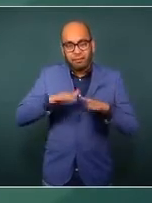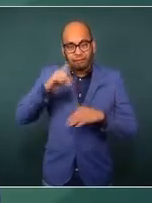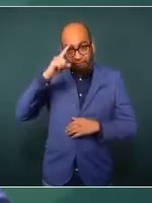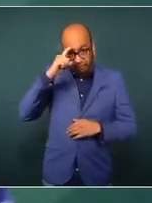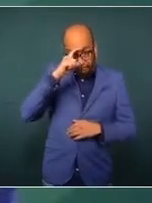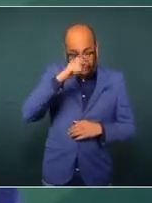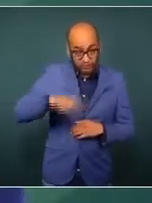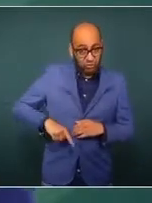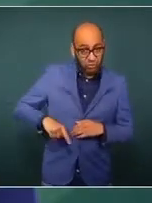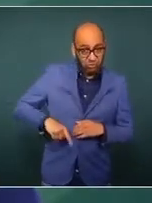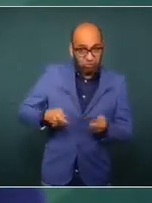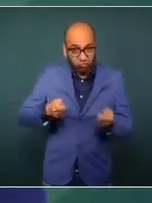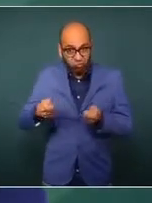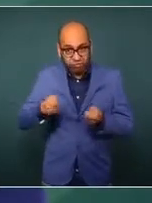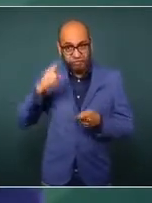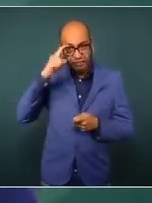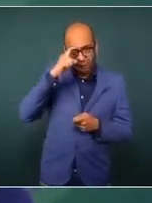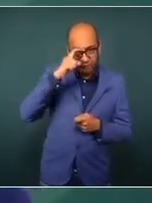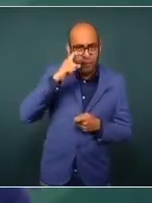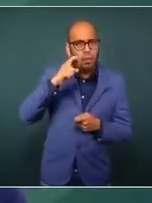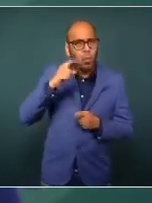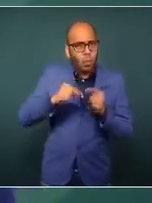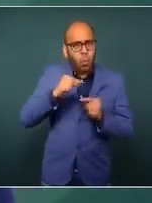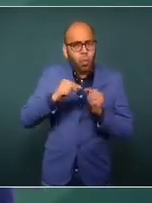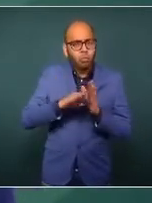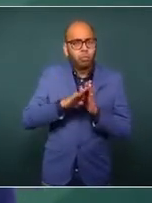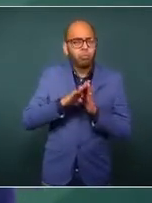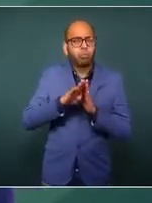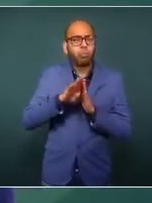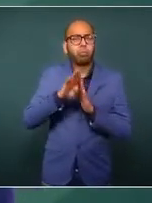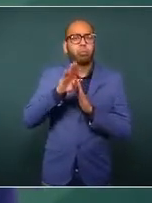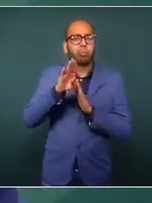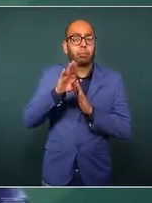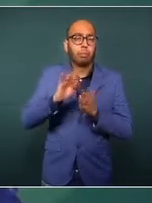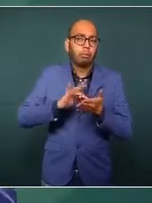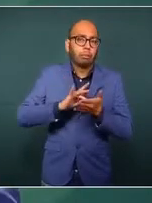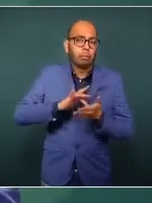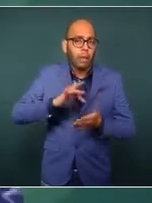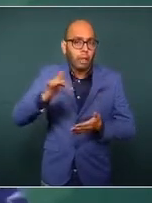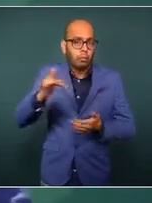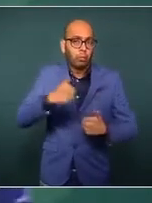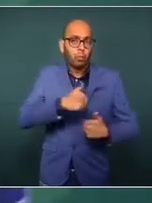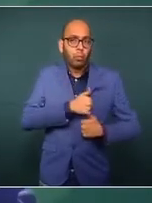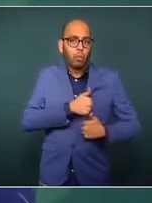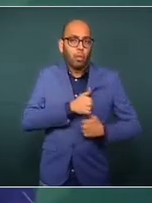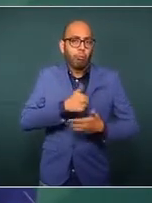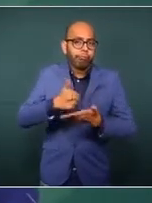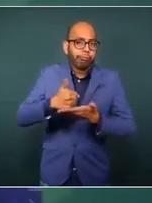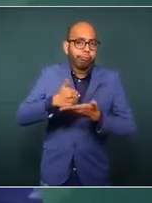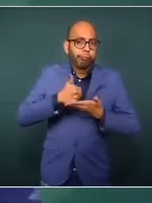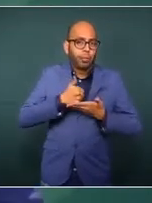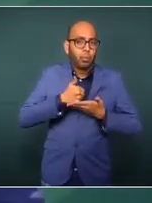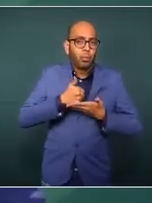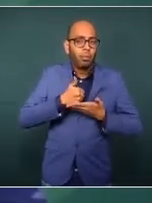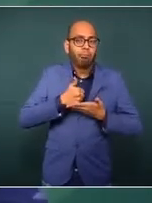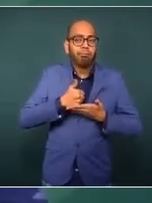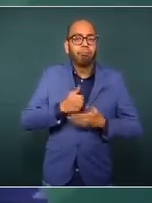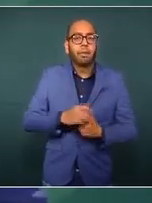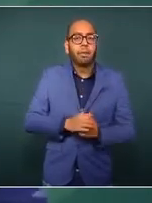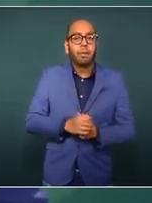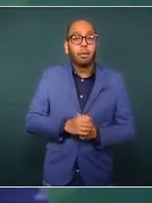ingobernabilidad y de inseguridad gracias a la intervención del Ejército y la Marina y hoy